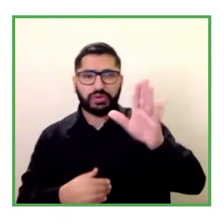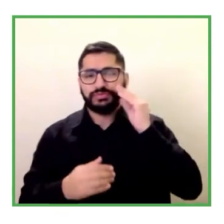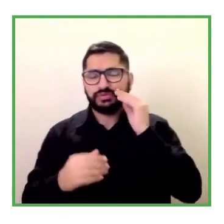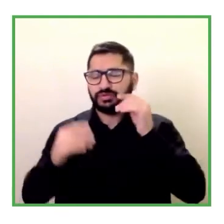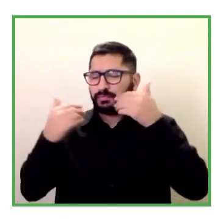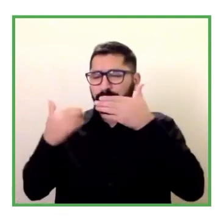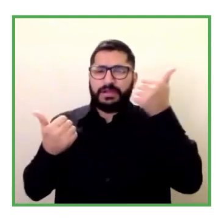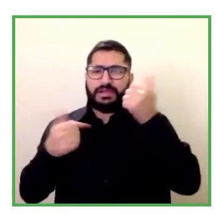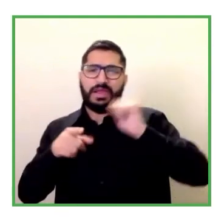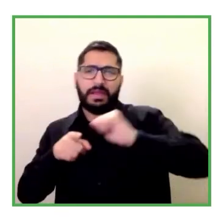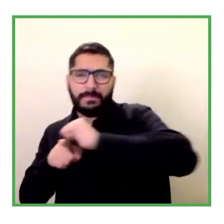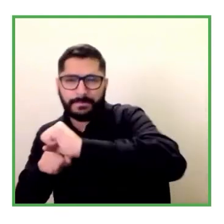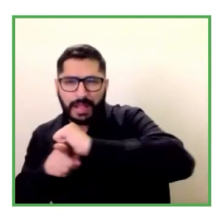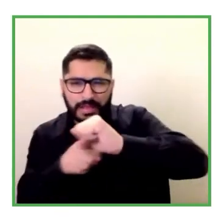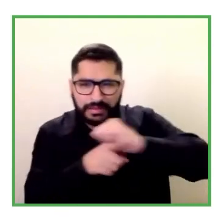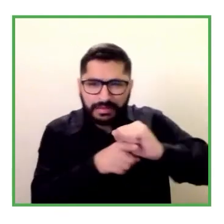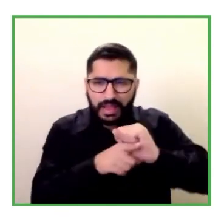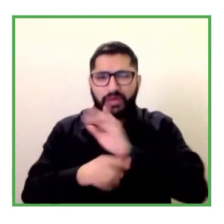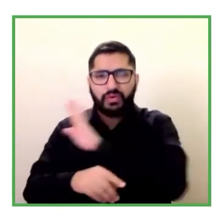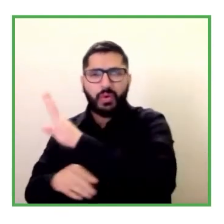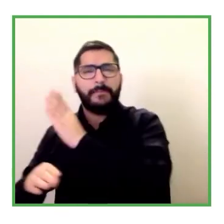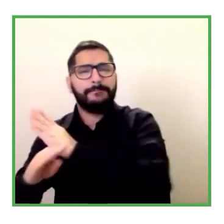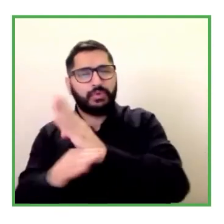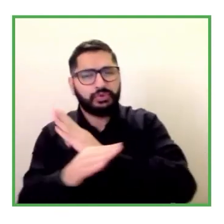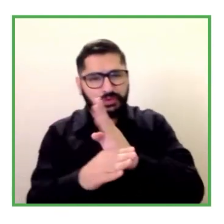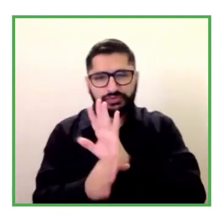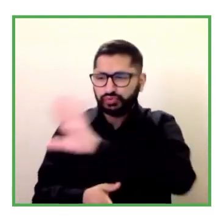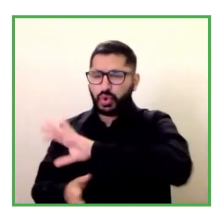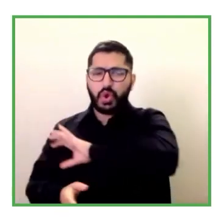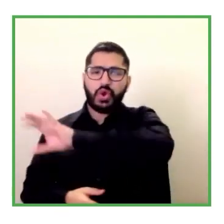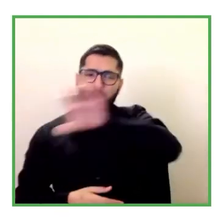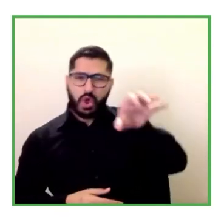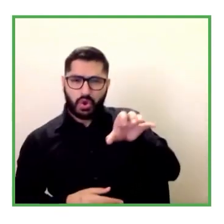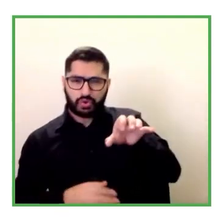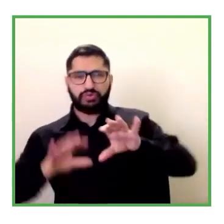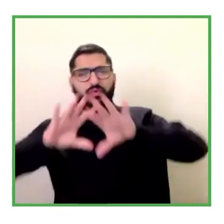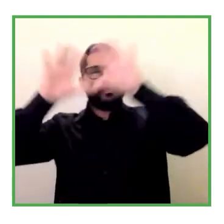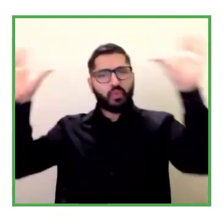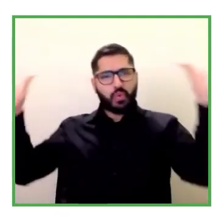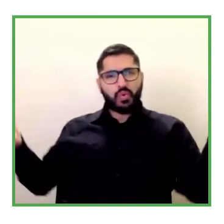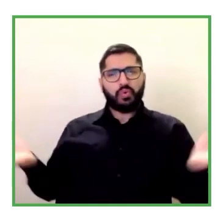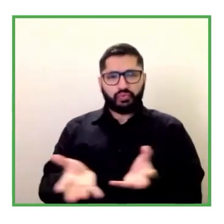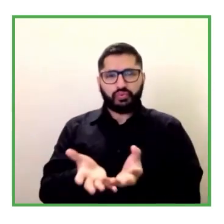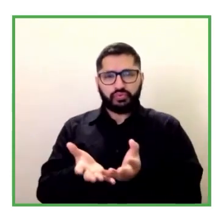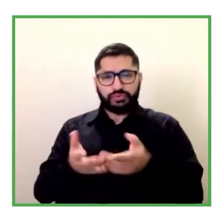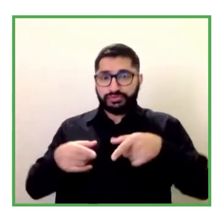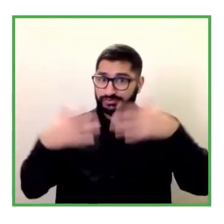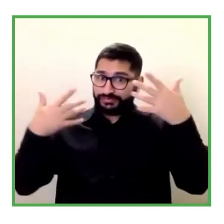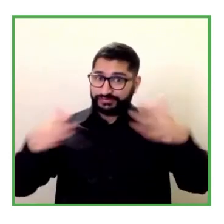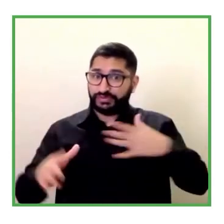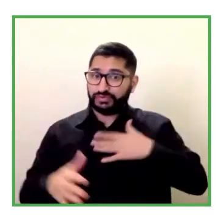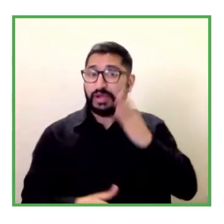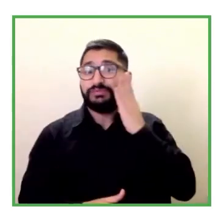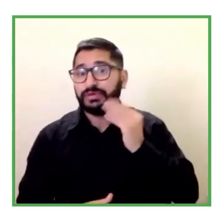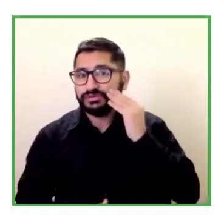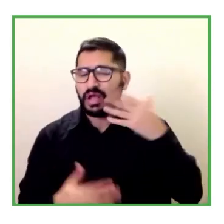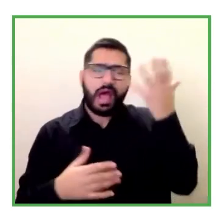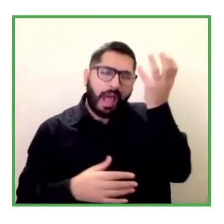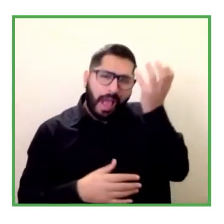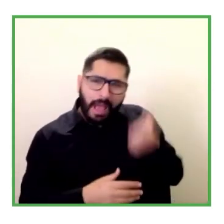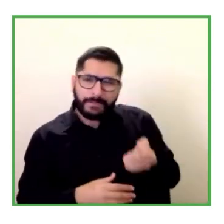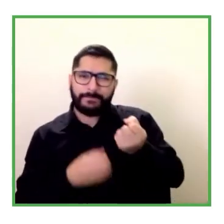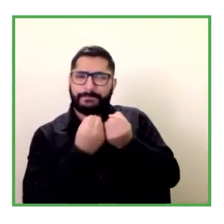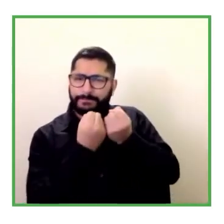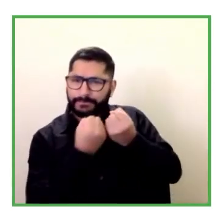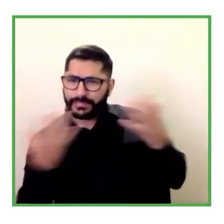tienen una historia de alguna manera recorrida pero creo que aquí el punto más fuerte o el buque insignia de eso que va a derramar en las pequeñas y medianas